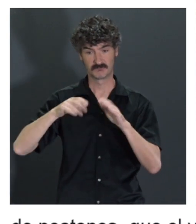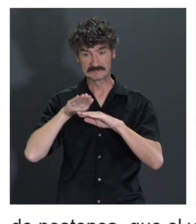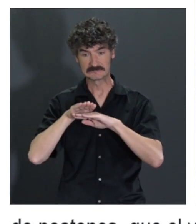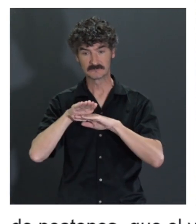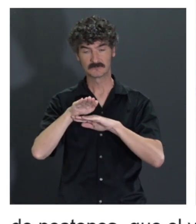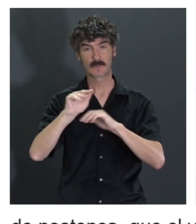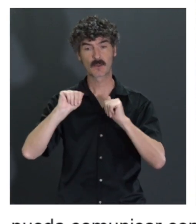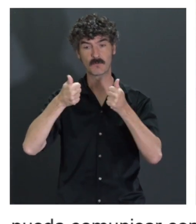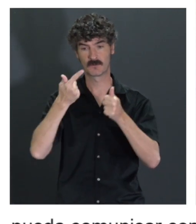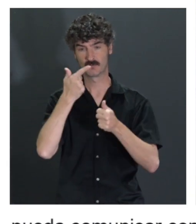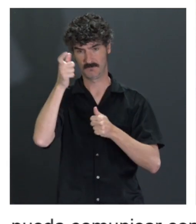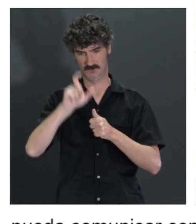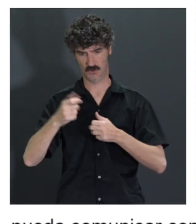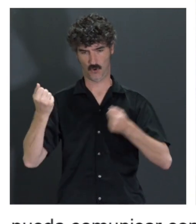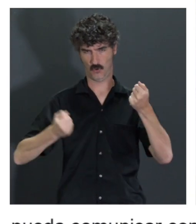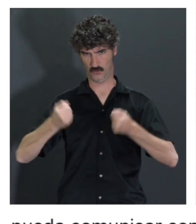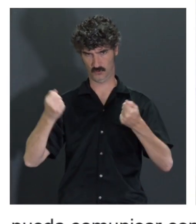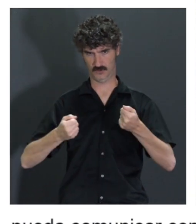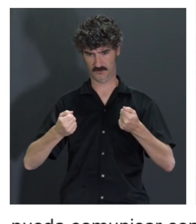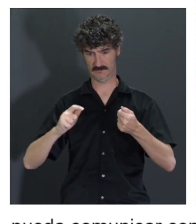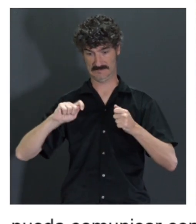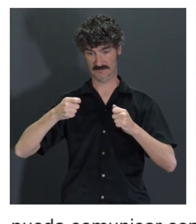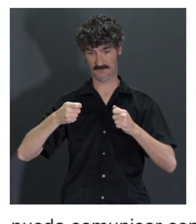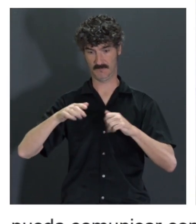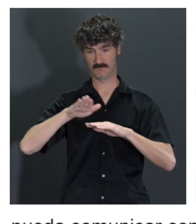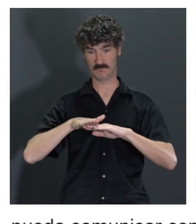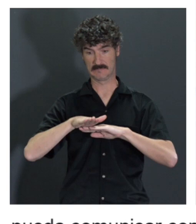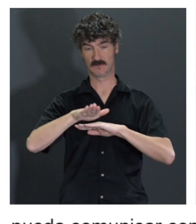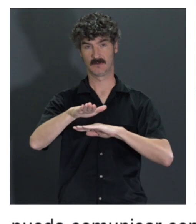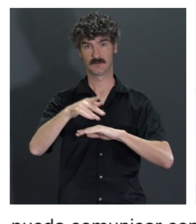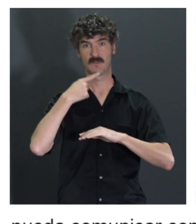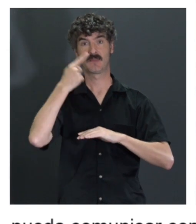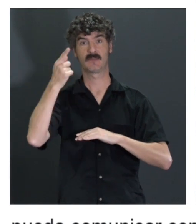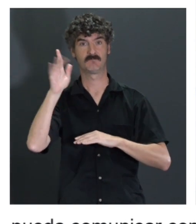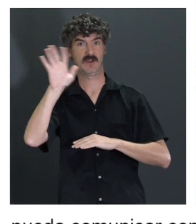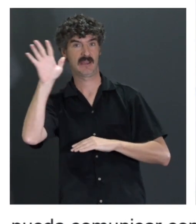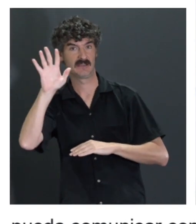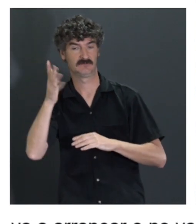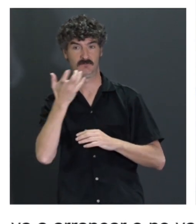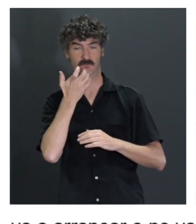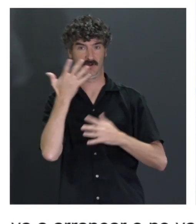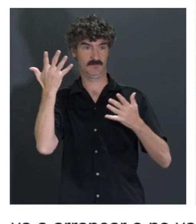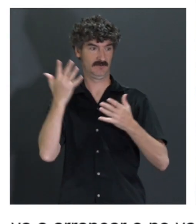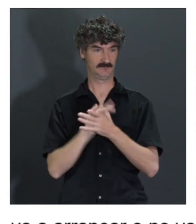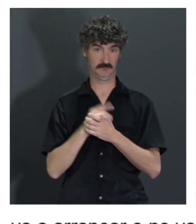cuando un conductor va a arrancar o va a frenar, te puede hacer un gesto. En mi caso estoy fastidado, no lo veo.